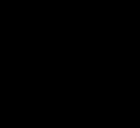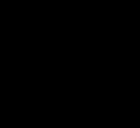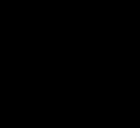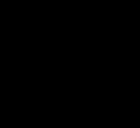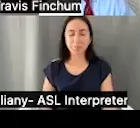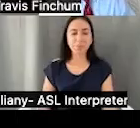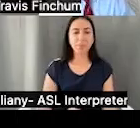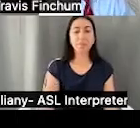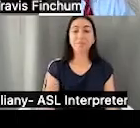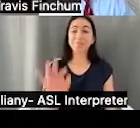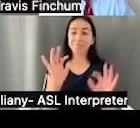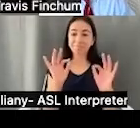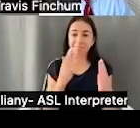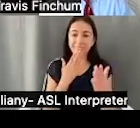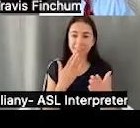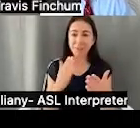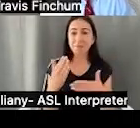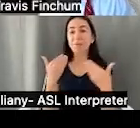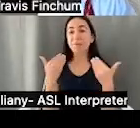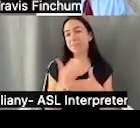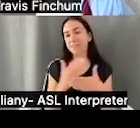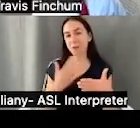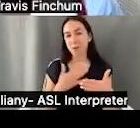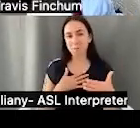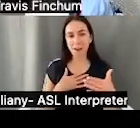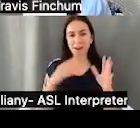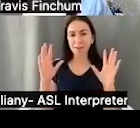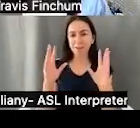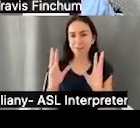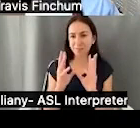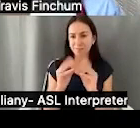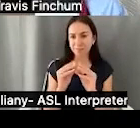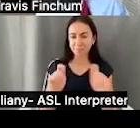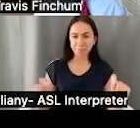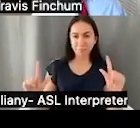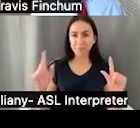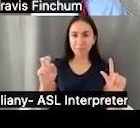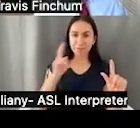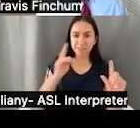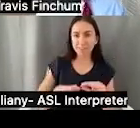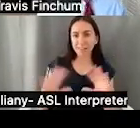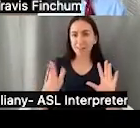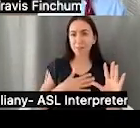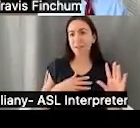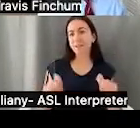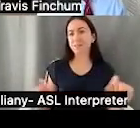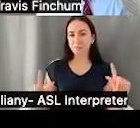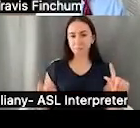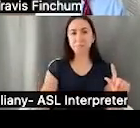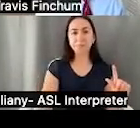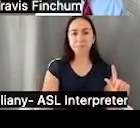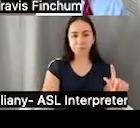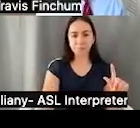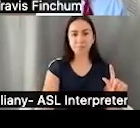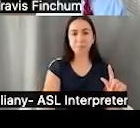presentación. Gracias. Voy a compartir mi pantalla. Espero que puedan ver mi pantalla, mi presentación de